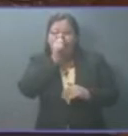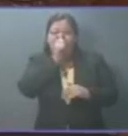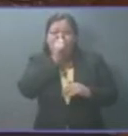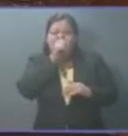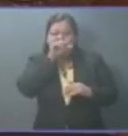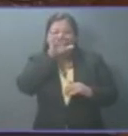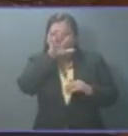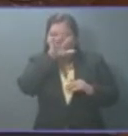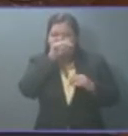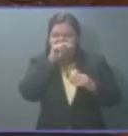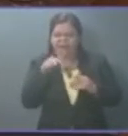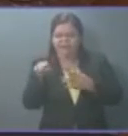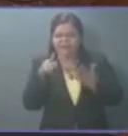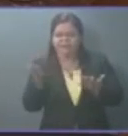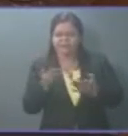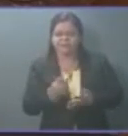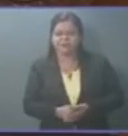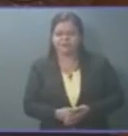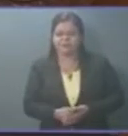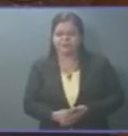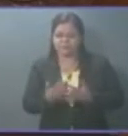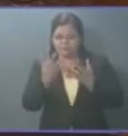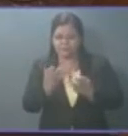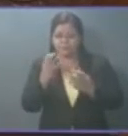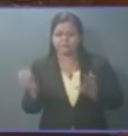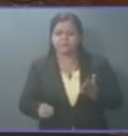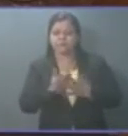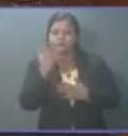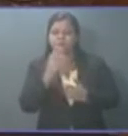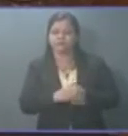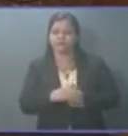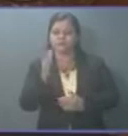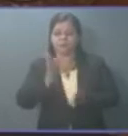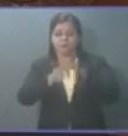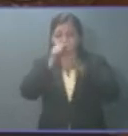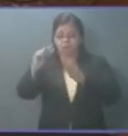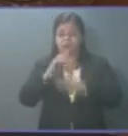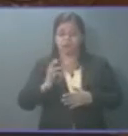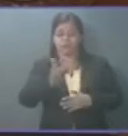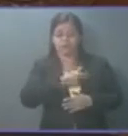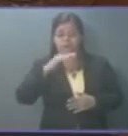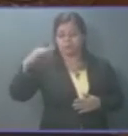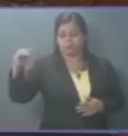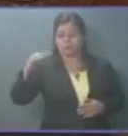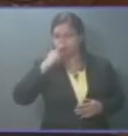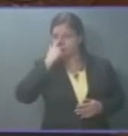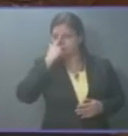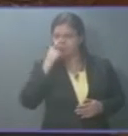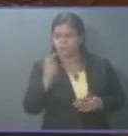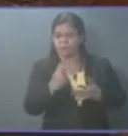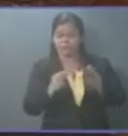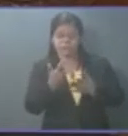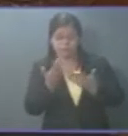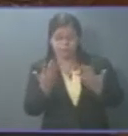que ellos iban a hacer, a construir una nueva institucionalidad en la constitución,